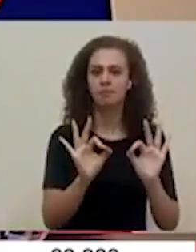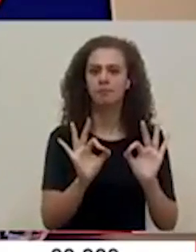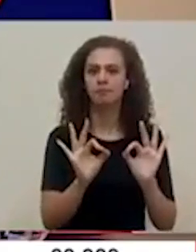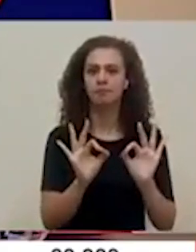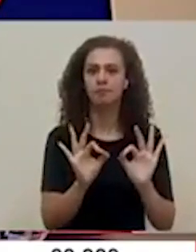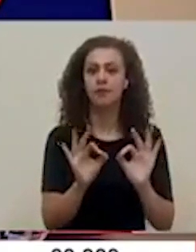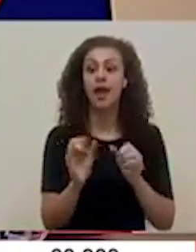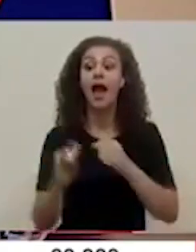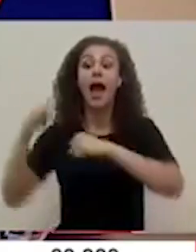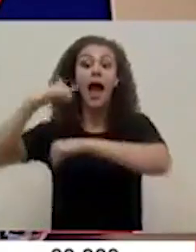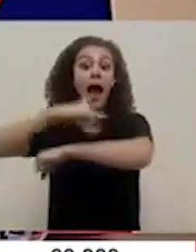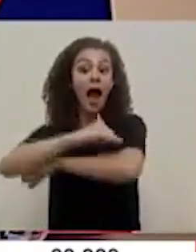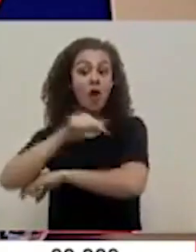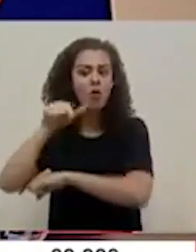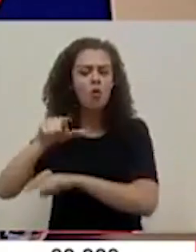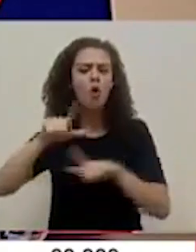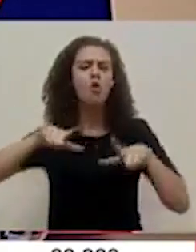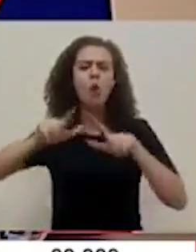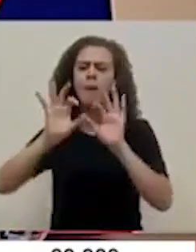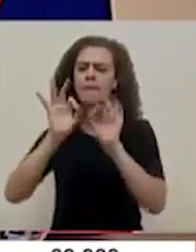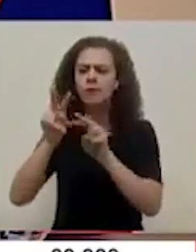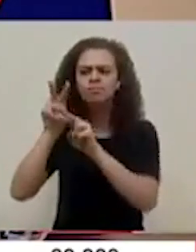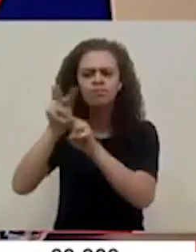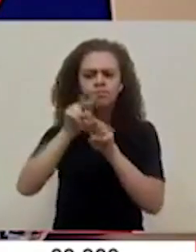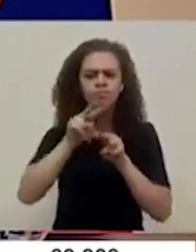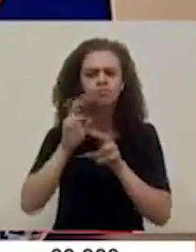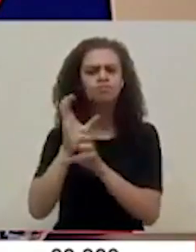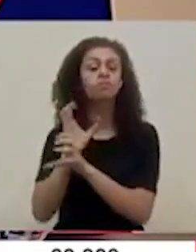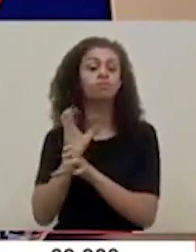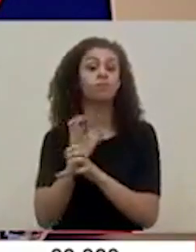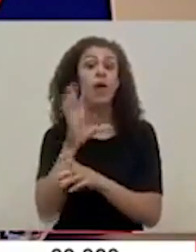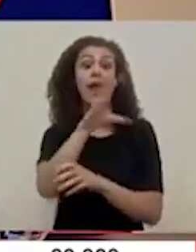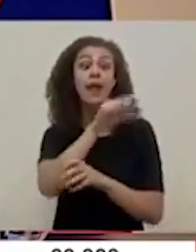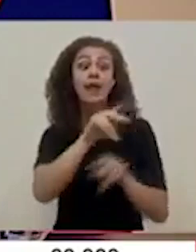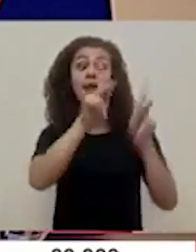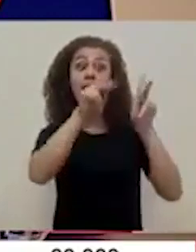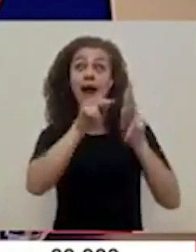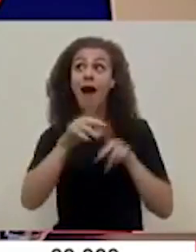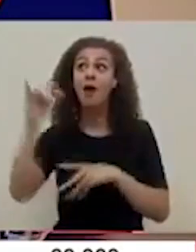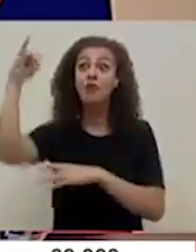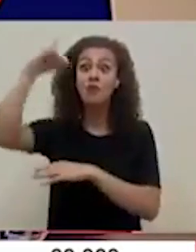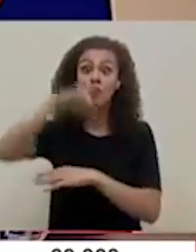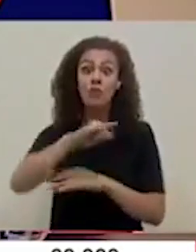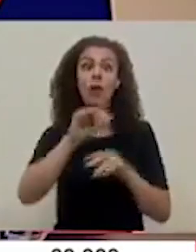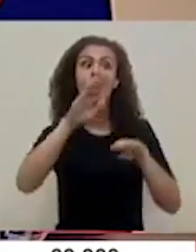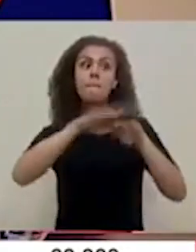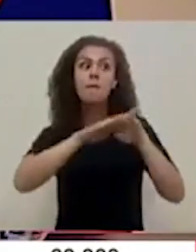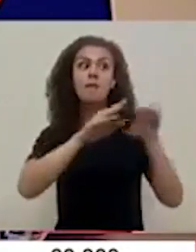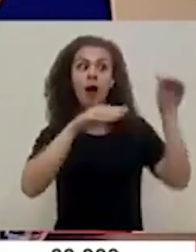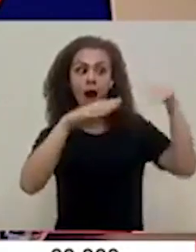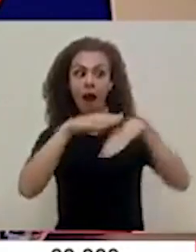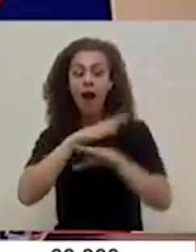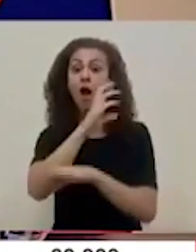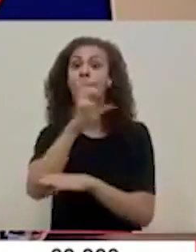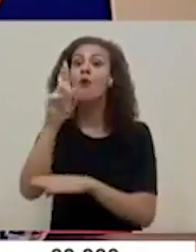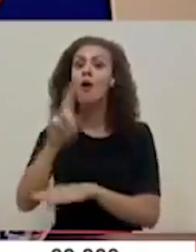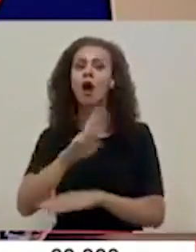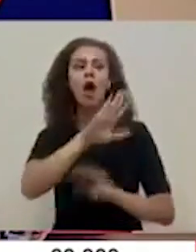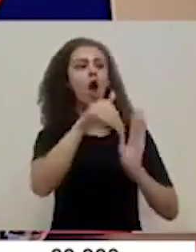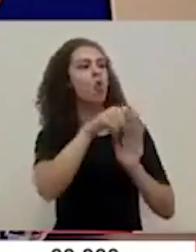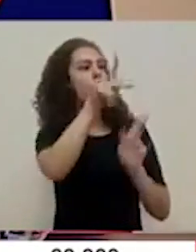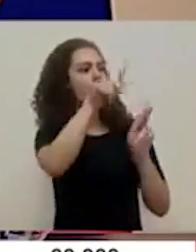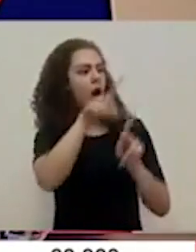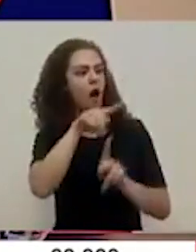Los aeropuertos son lugares muy bien monitoreados y los pasajeros que hemos admitido a Costa Rica todos han